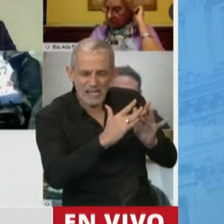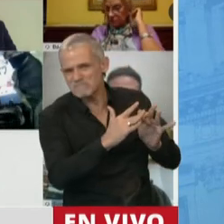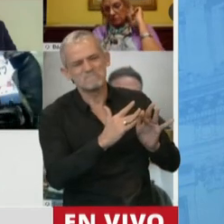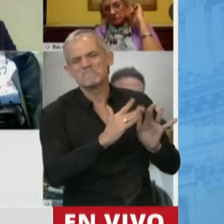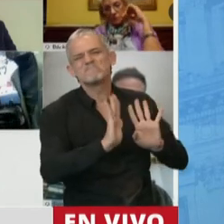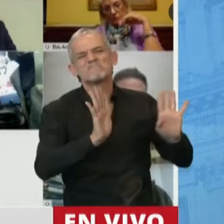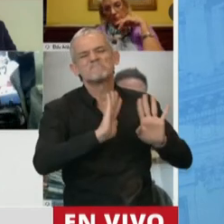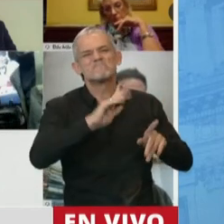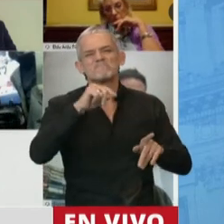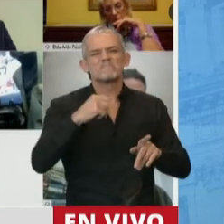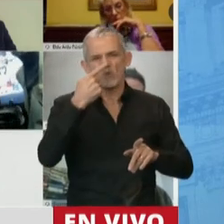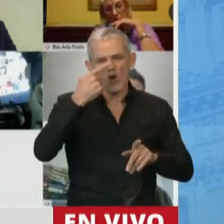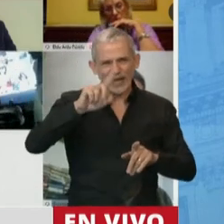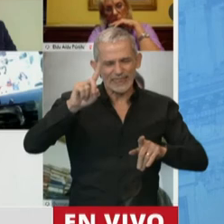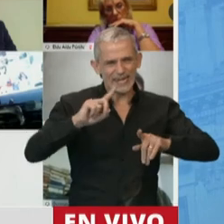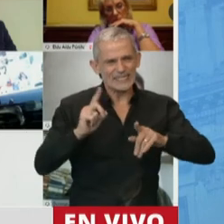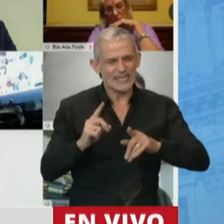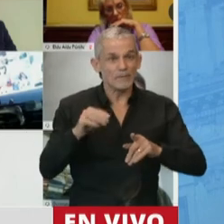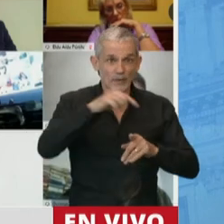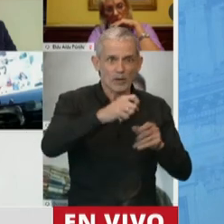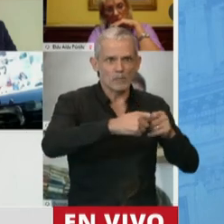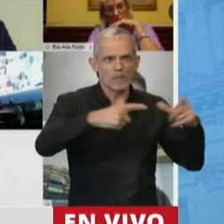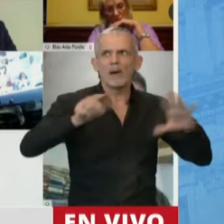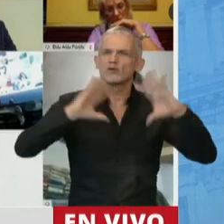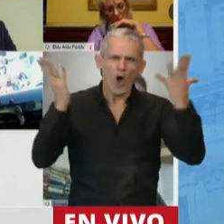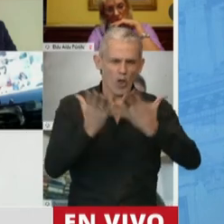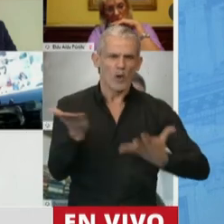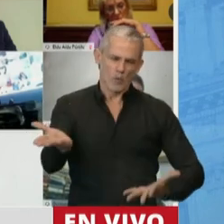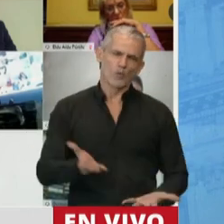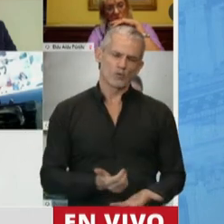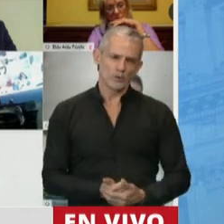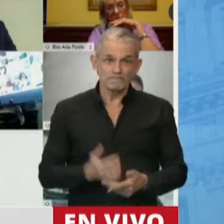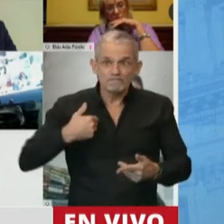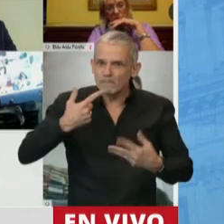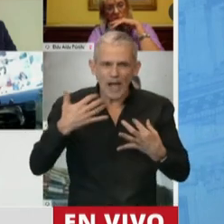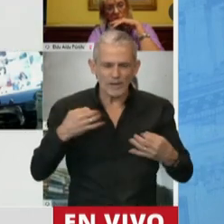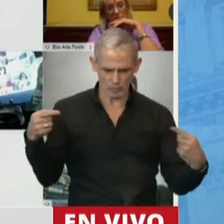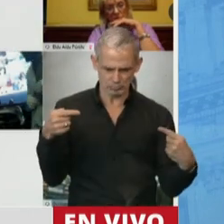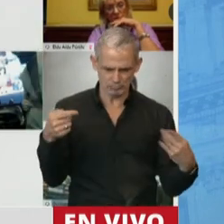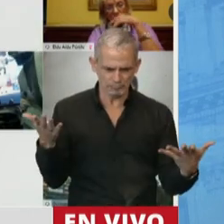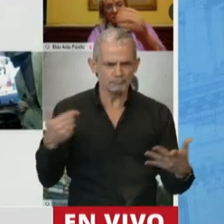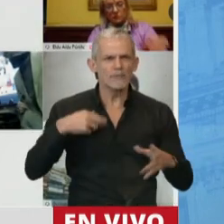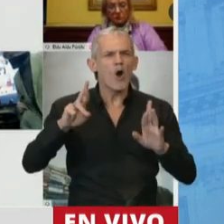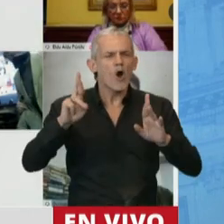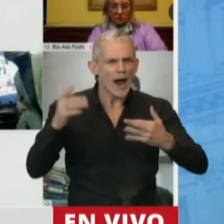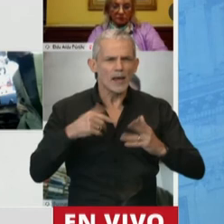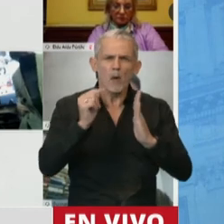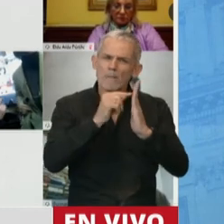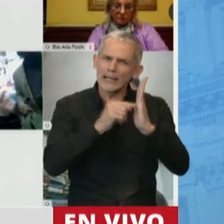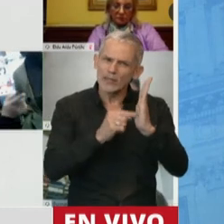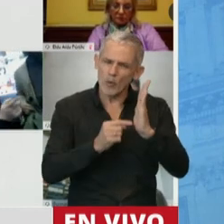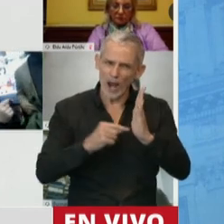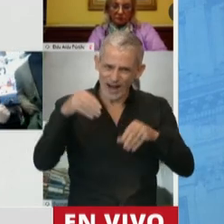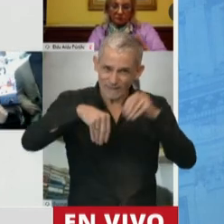cada vez está siendo mayormente ampliada en todo el mundo. Entonces, bueno, la verdad es que espero que cuando se trate en particular